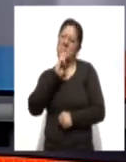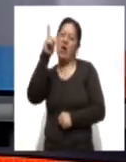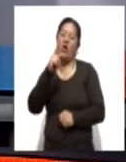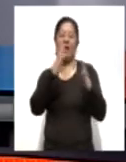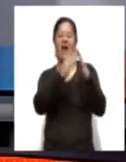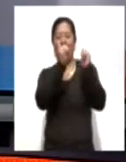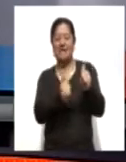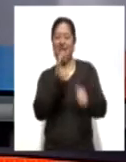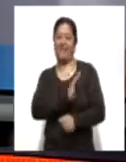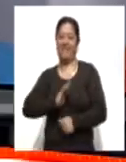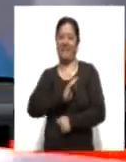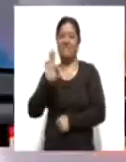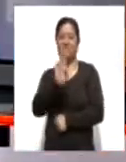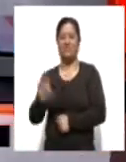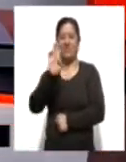Feliz miércoles.